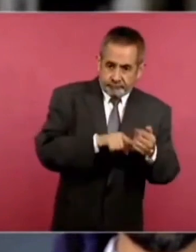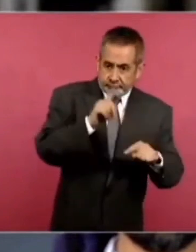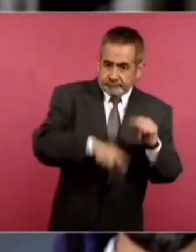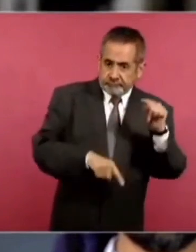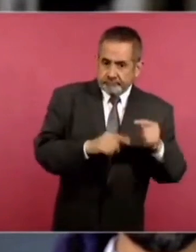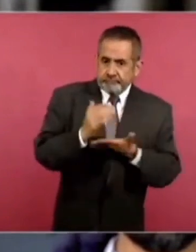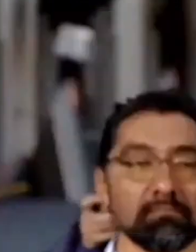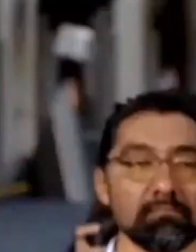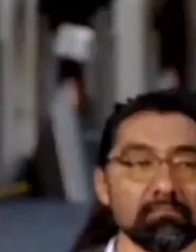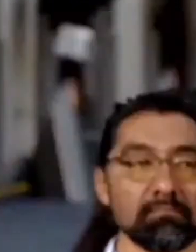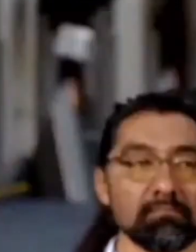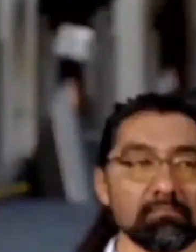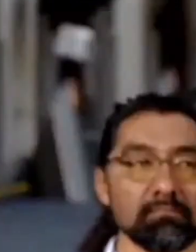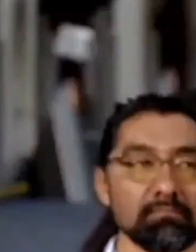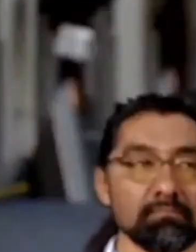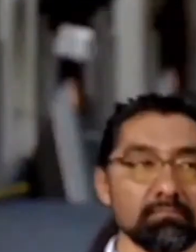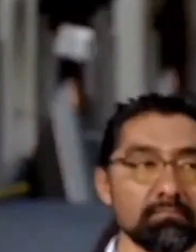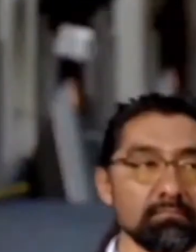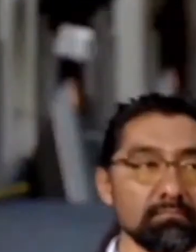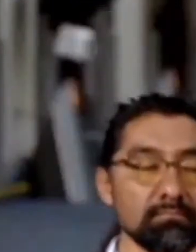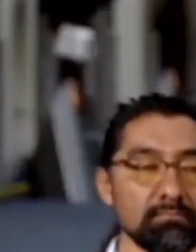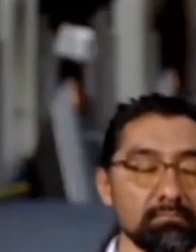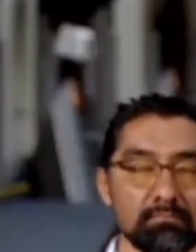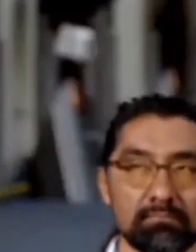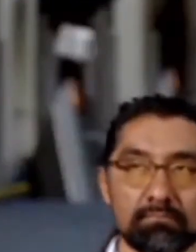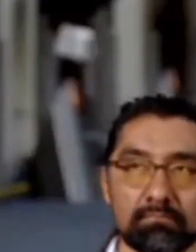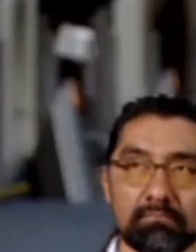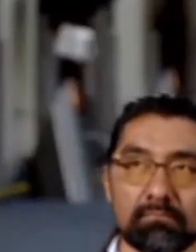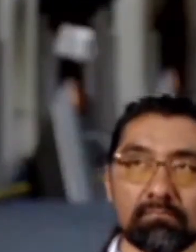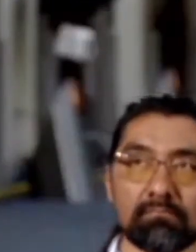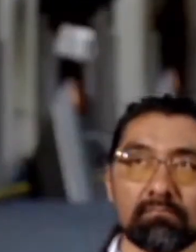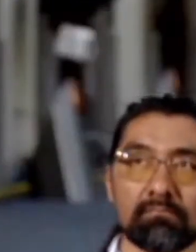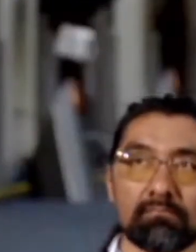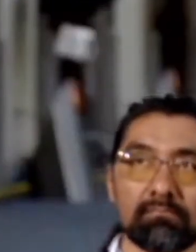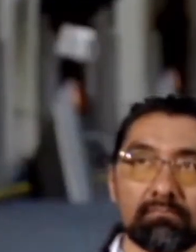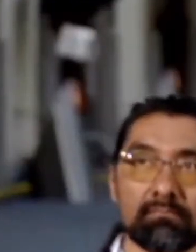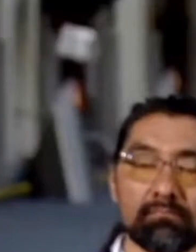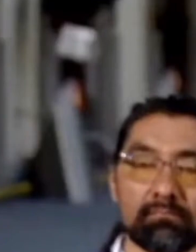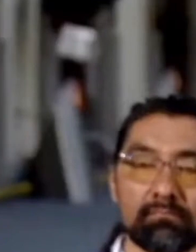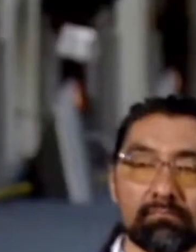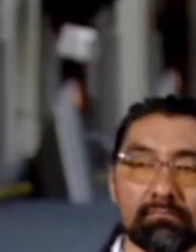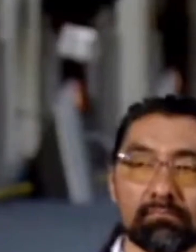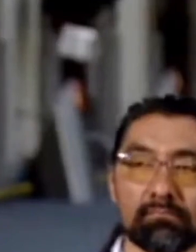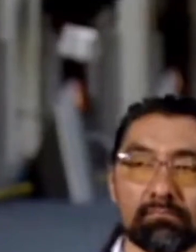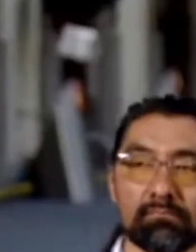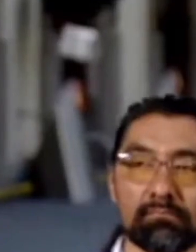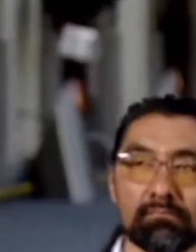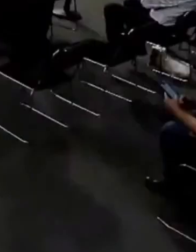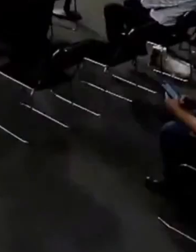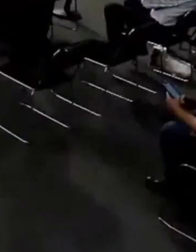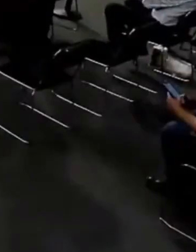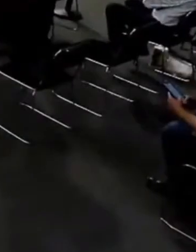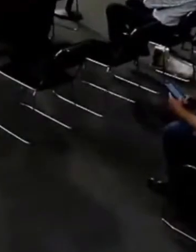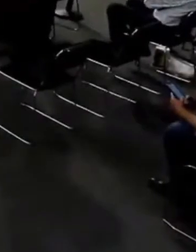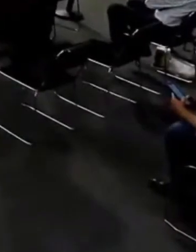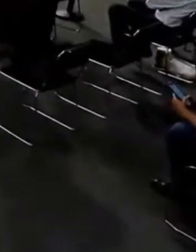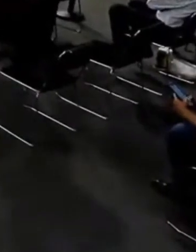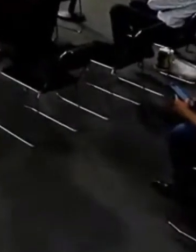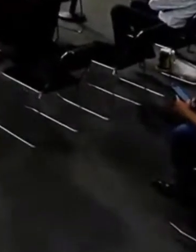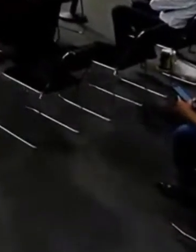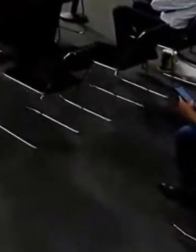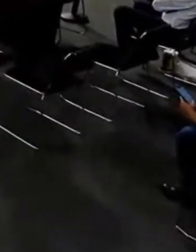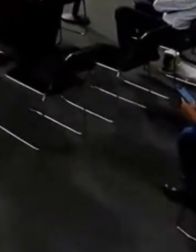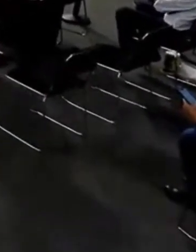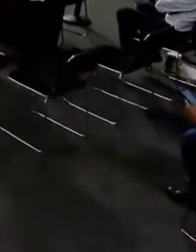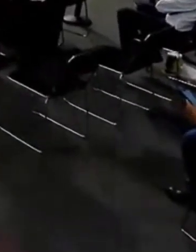poner en riesgo el conteo de votos. Esto es porque lo utilizan directamente trabajadores. Entonces quisiera preguntarle su opinión al respecto.